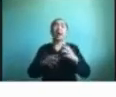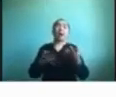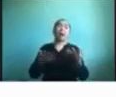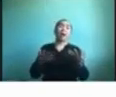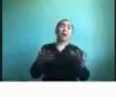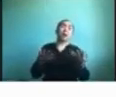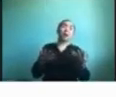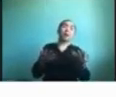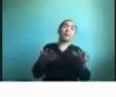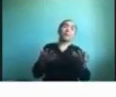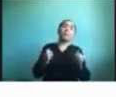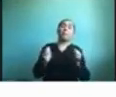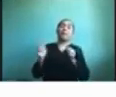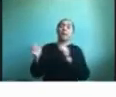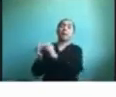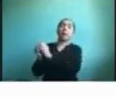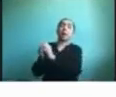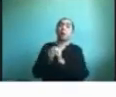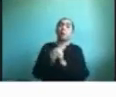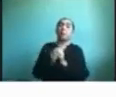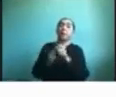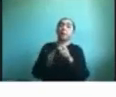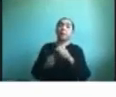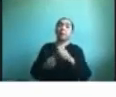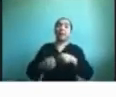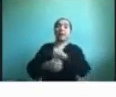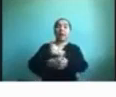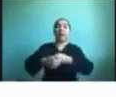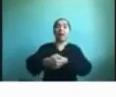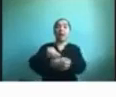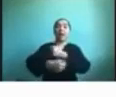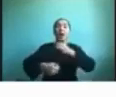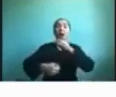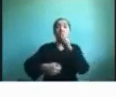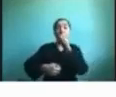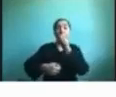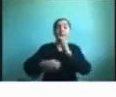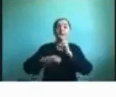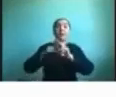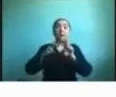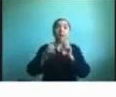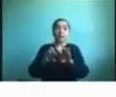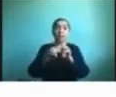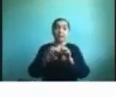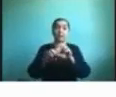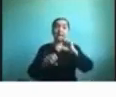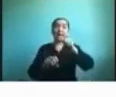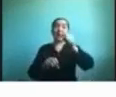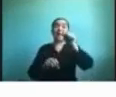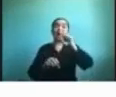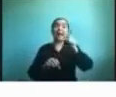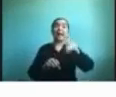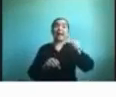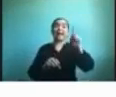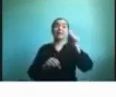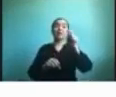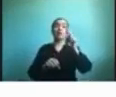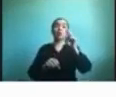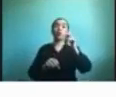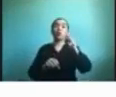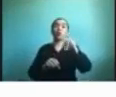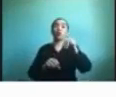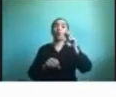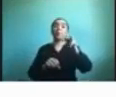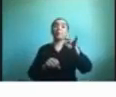compañera le comentaron que lo estaban usando para gastronomía que donde tienen estudiantes con discapacidad auditiva entonces tiene mucha